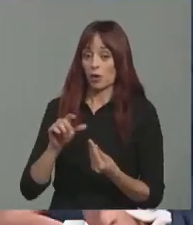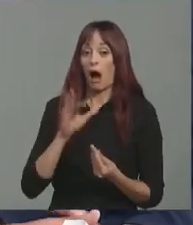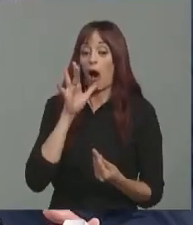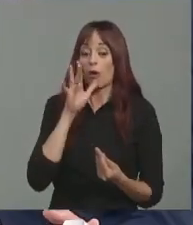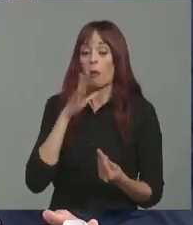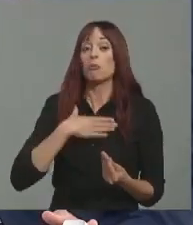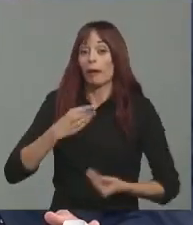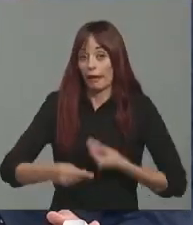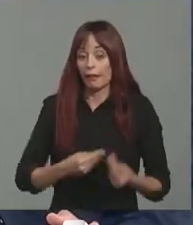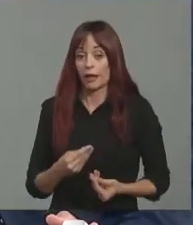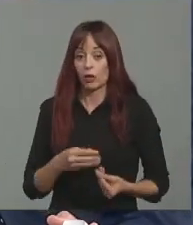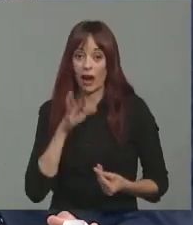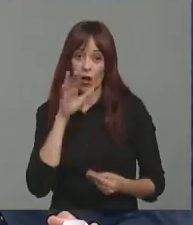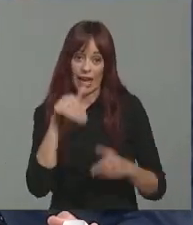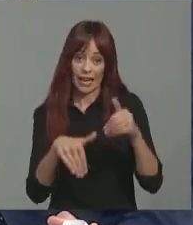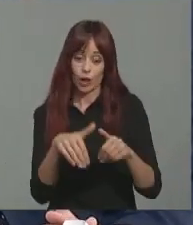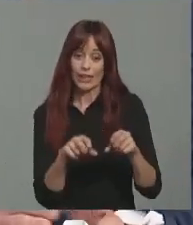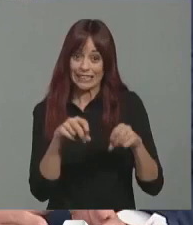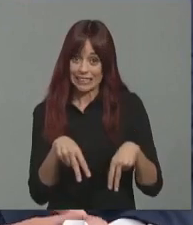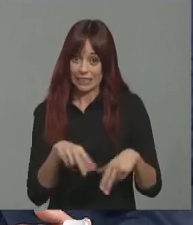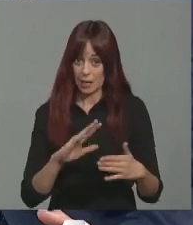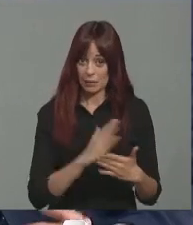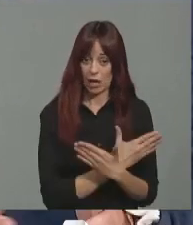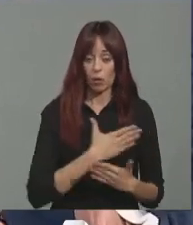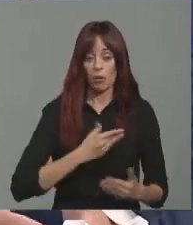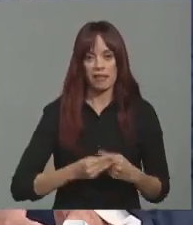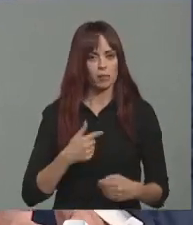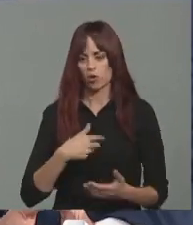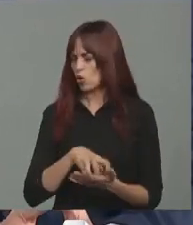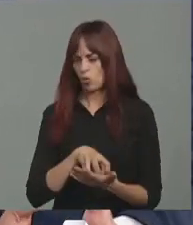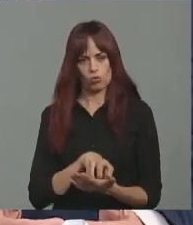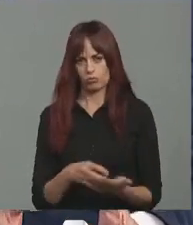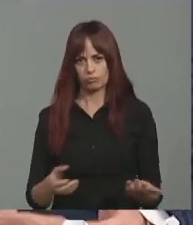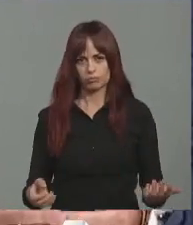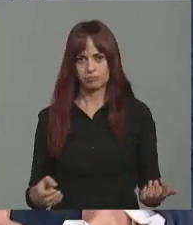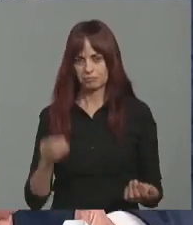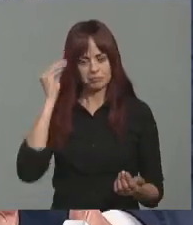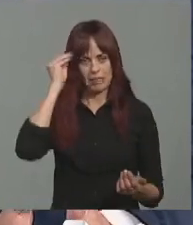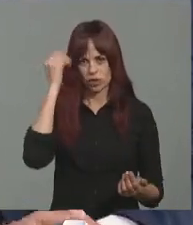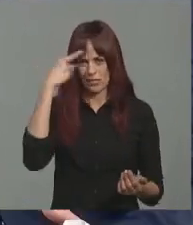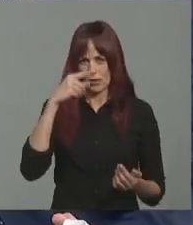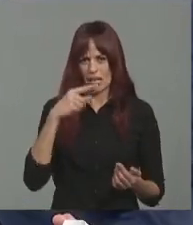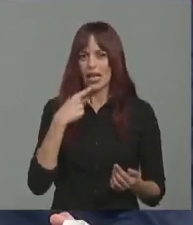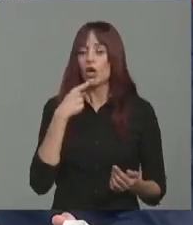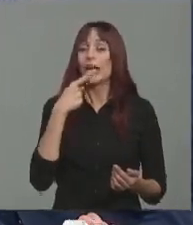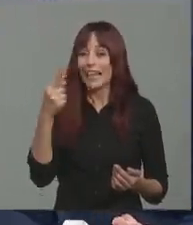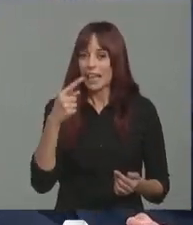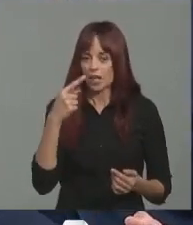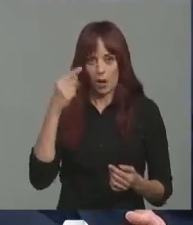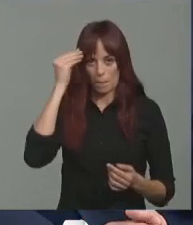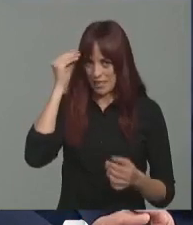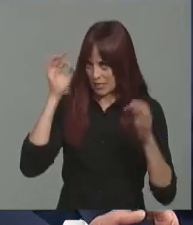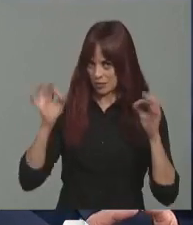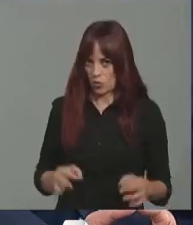foco de las elecciones se acaba de hacer. Bueno, yo lo dudo mucho. Lo dudo mucho porque creo que está convencido de lo que dijo. Sí. Bueno,